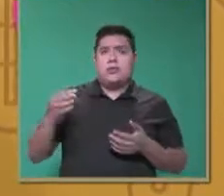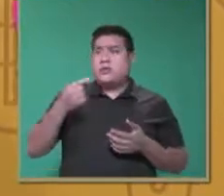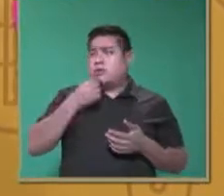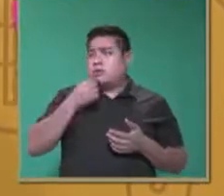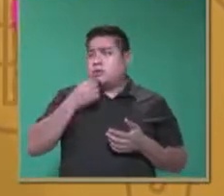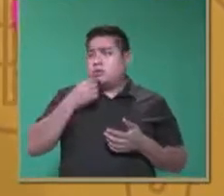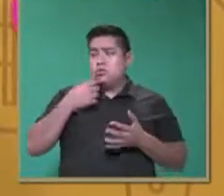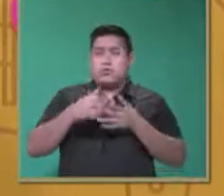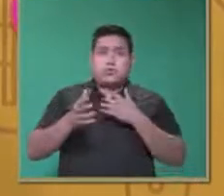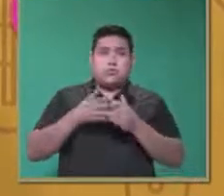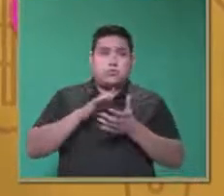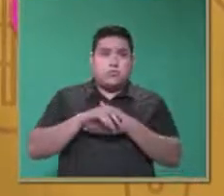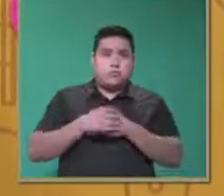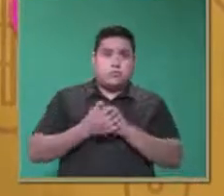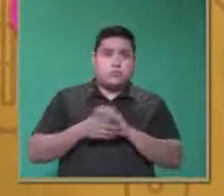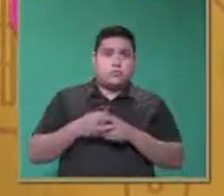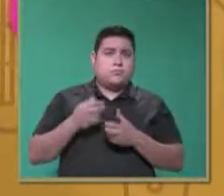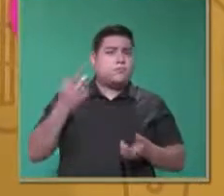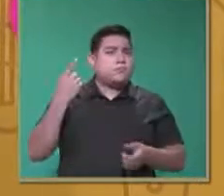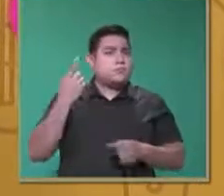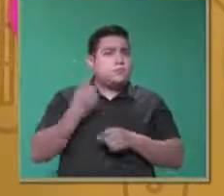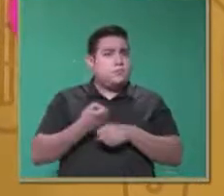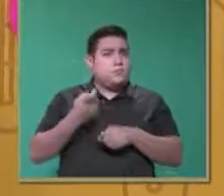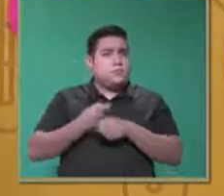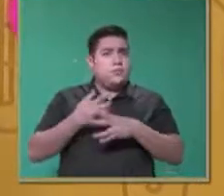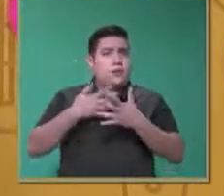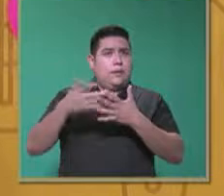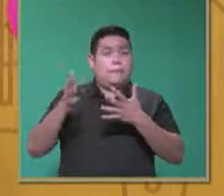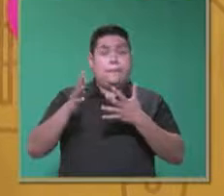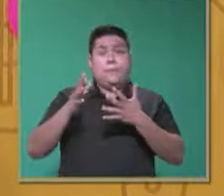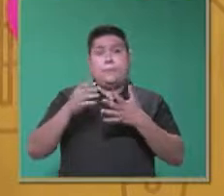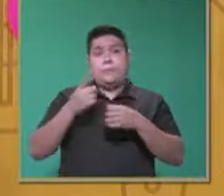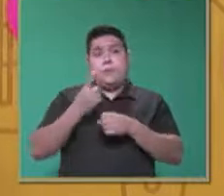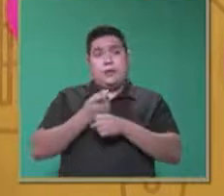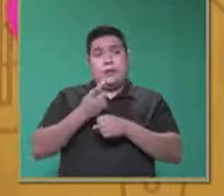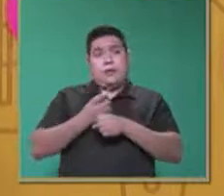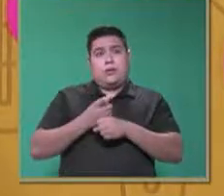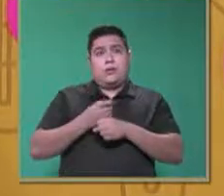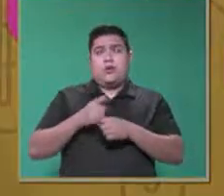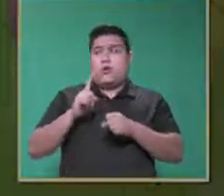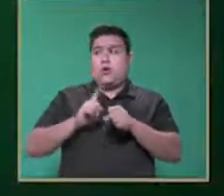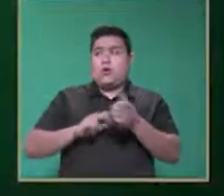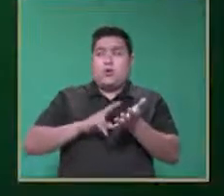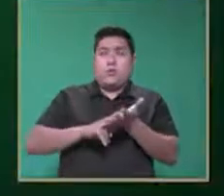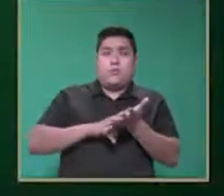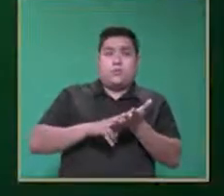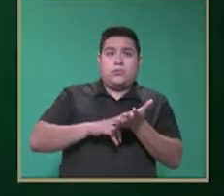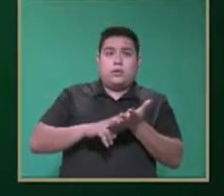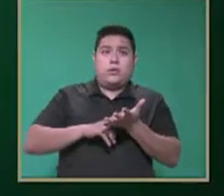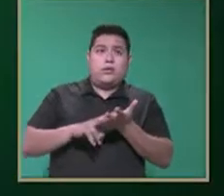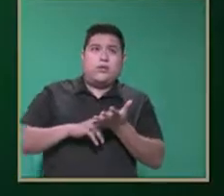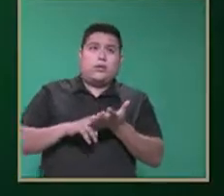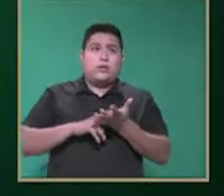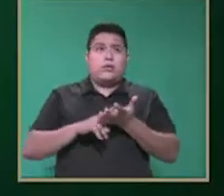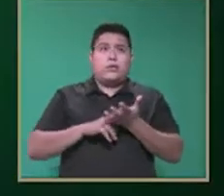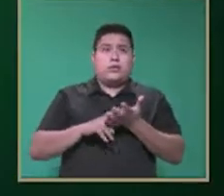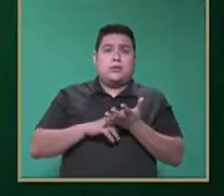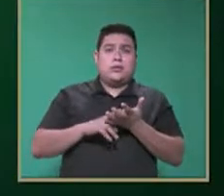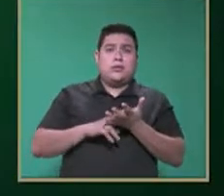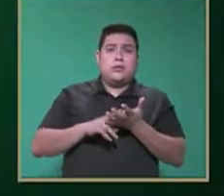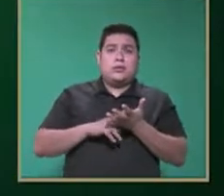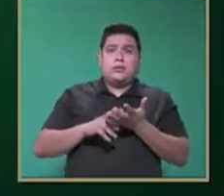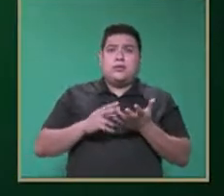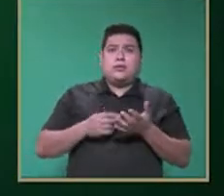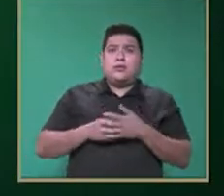sus manos. Primeramente, se pinta o se resalta en color verde, maestra, lo que pueden realizar. ¿Vamos a